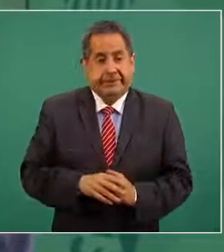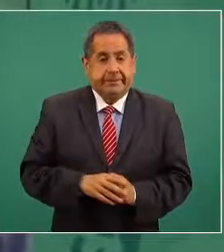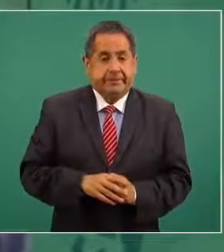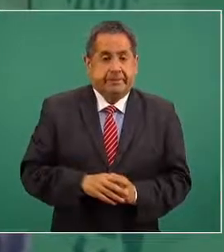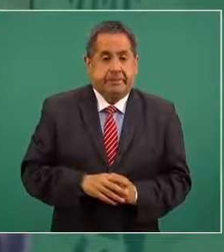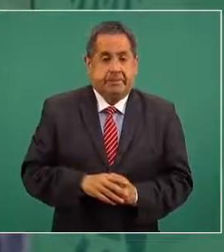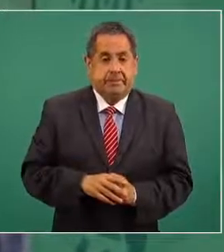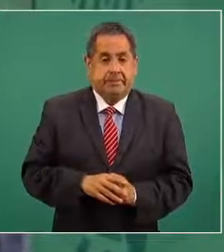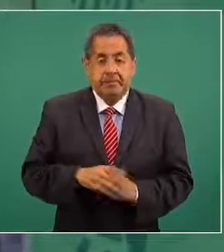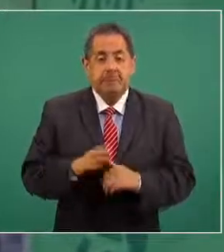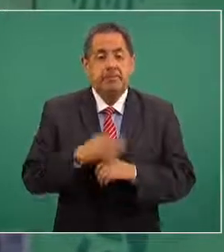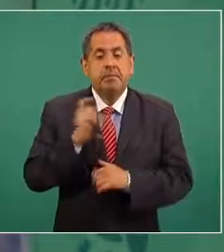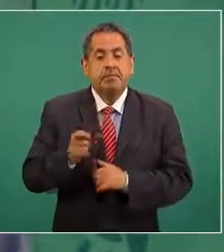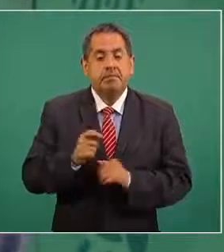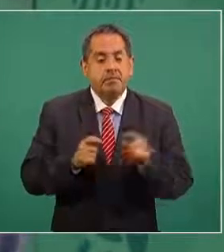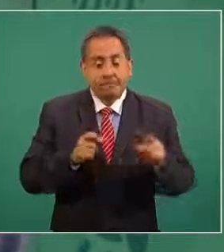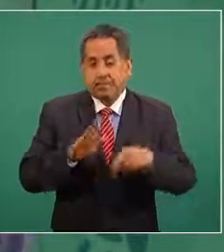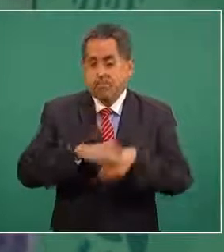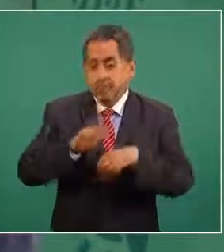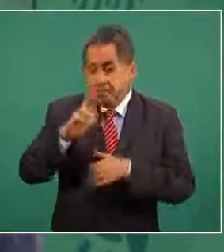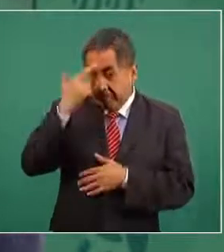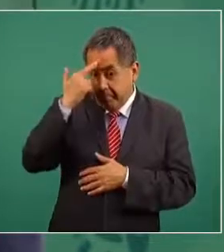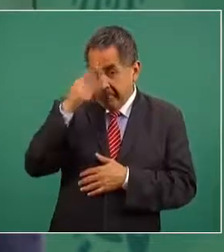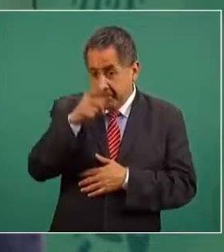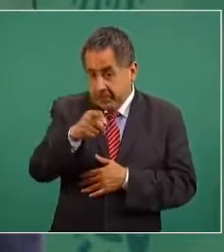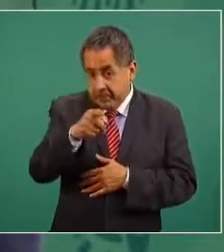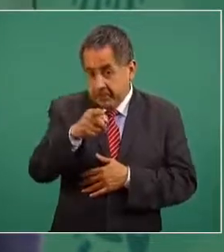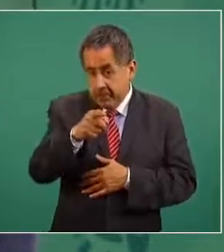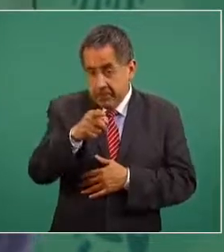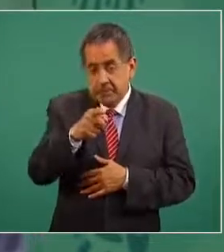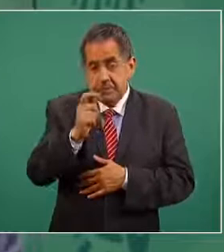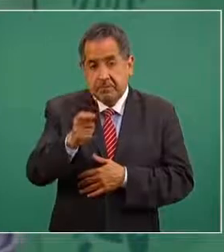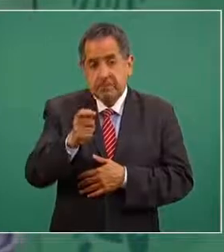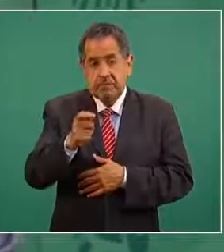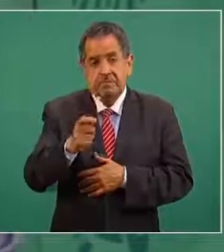porque hay que recordar que